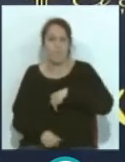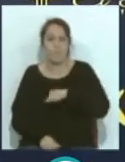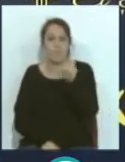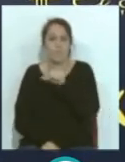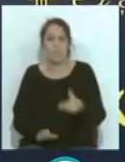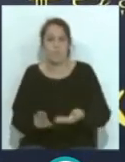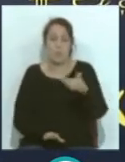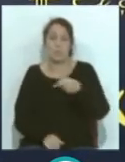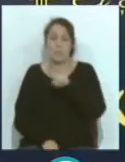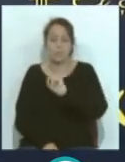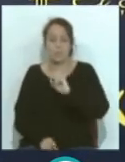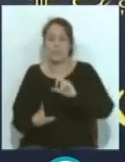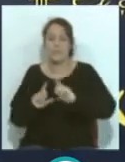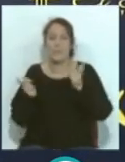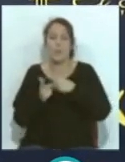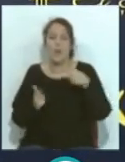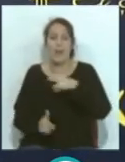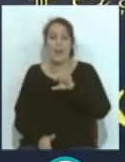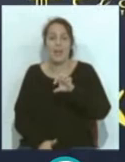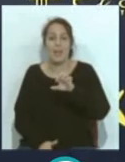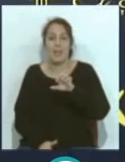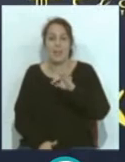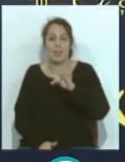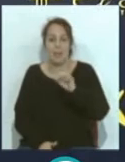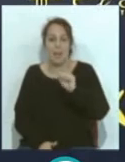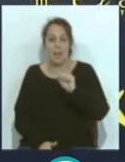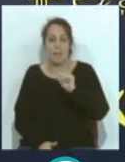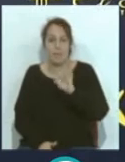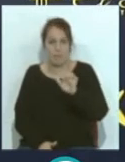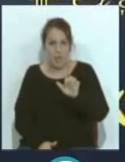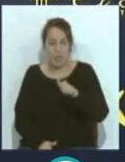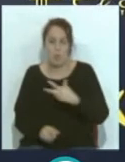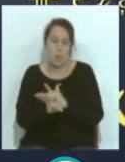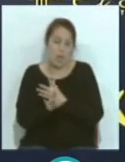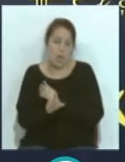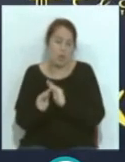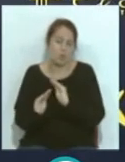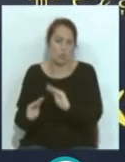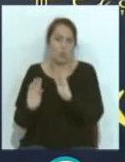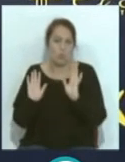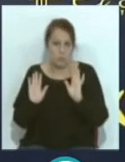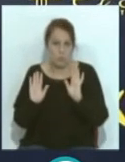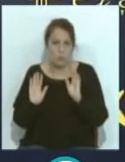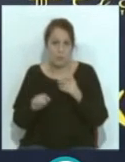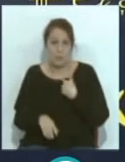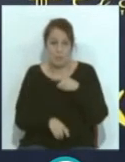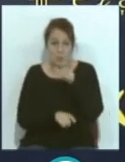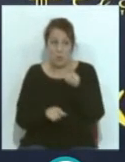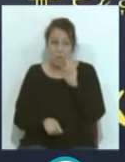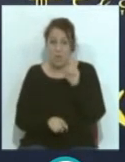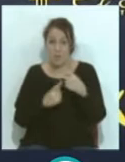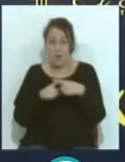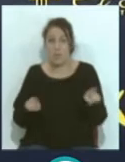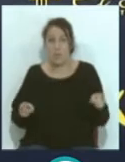que juega con sus armas y ya está. Y el que lo quiera ver de otra manera,